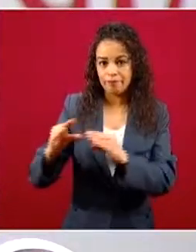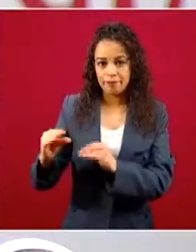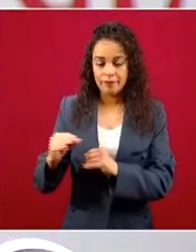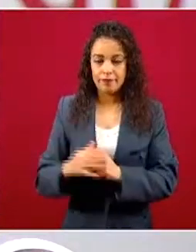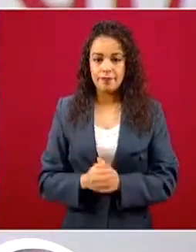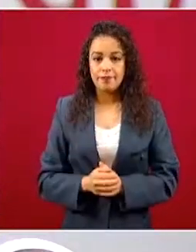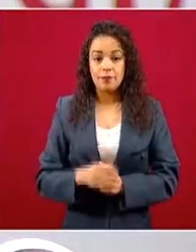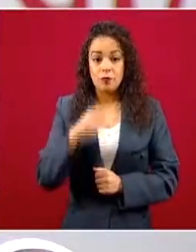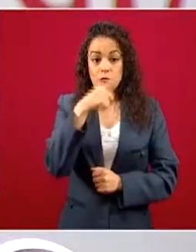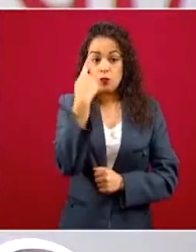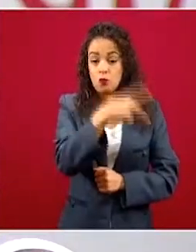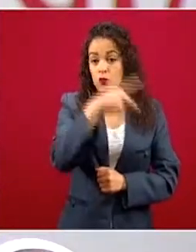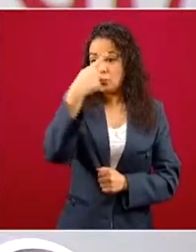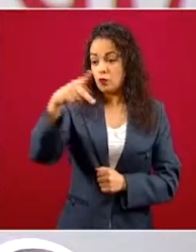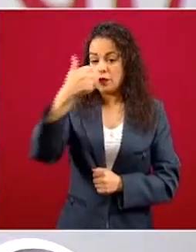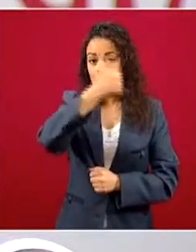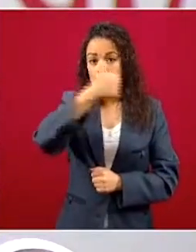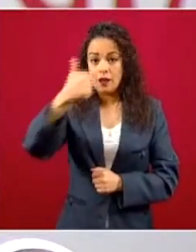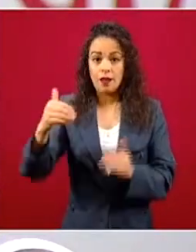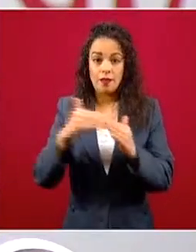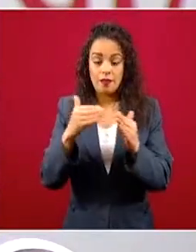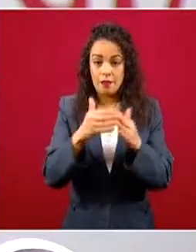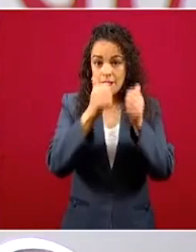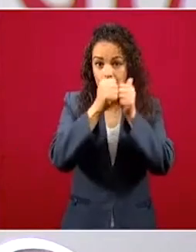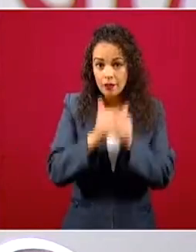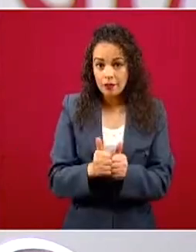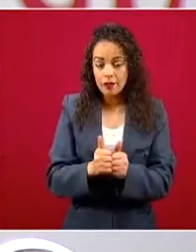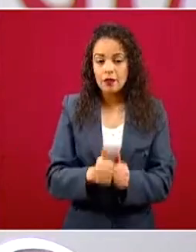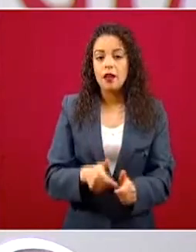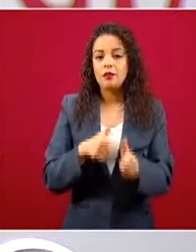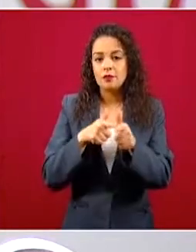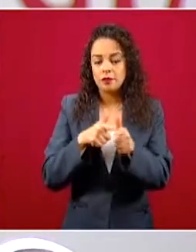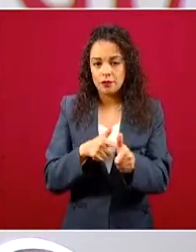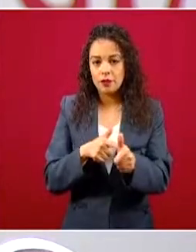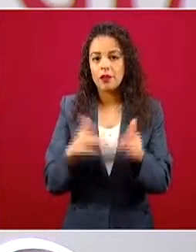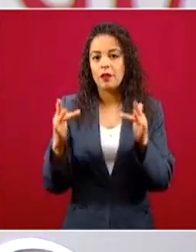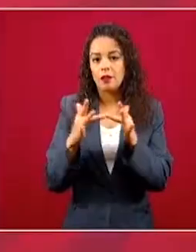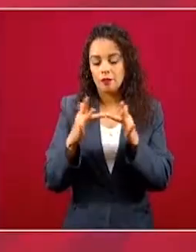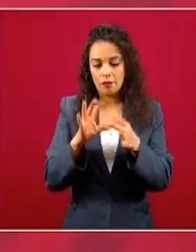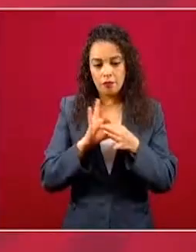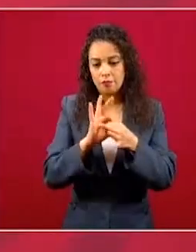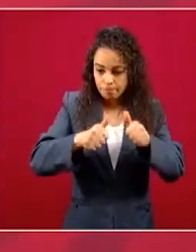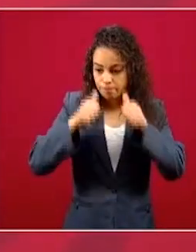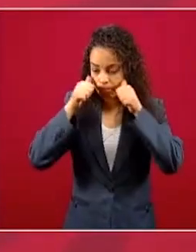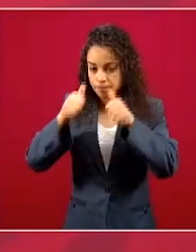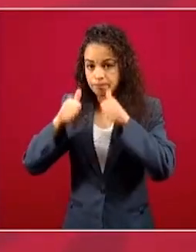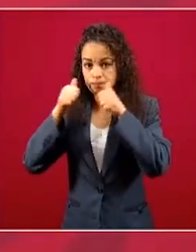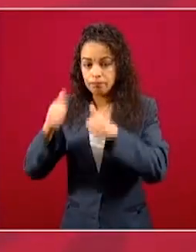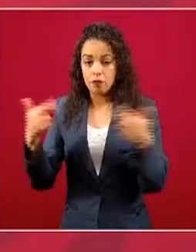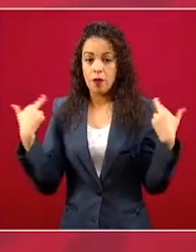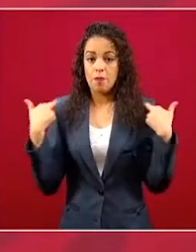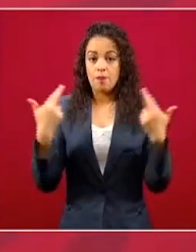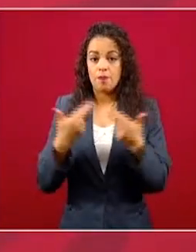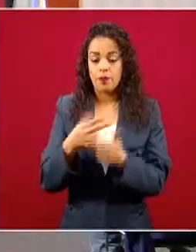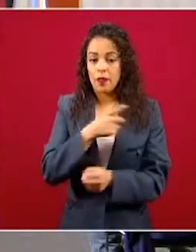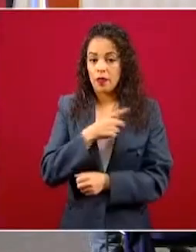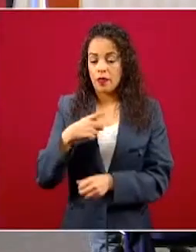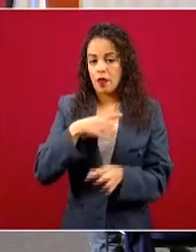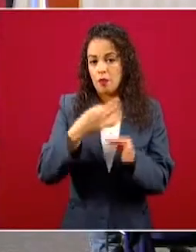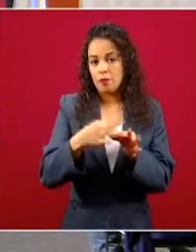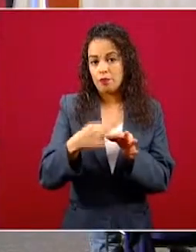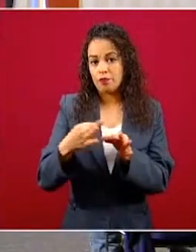para seguir vinculados con sus alumnos y atenderlos de la mejor manera posible. En televisión